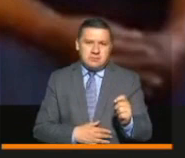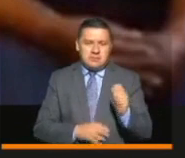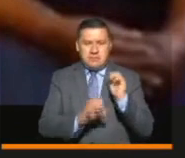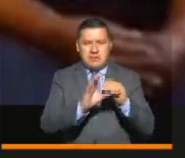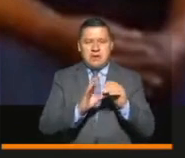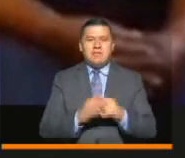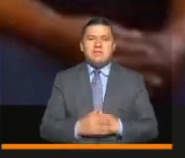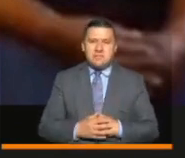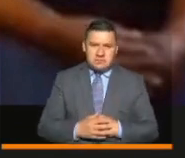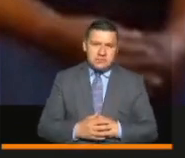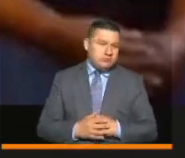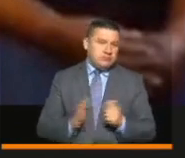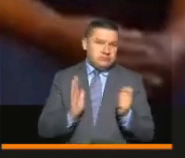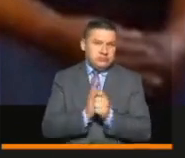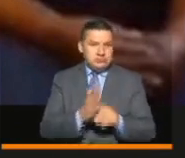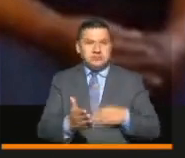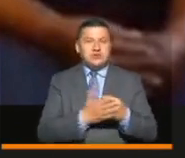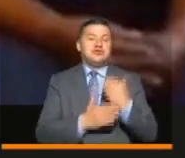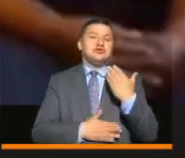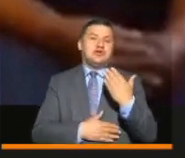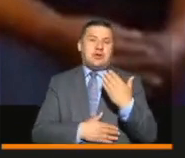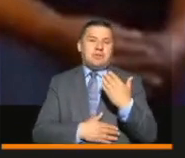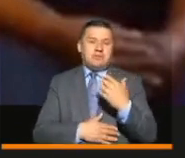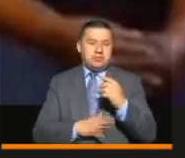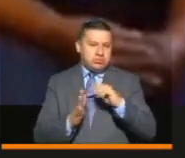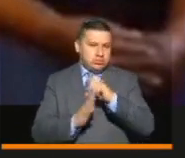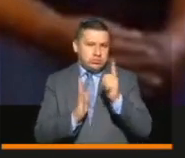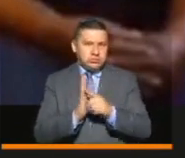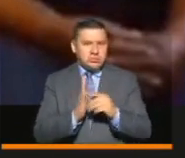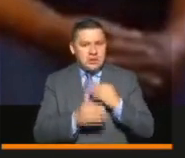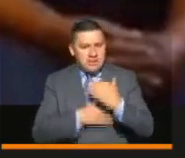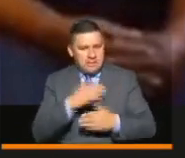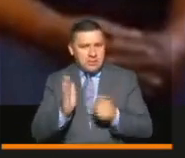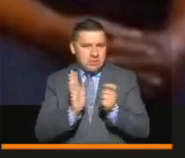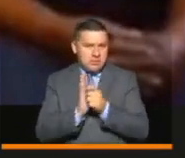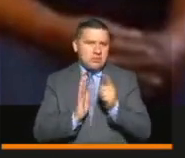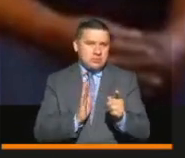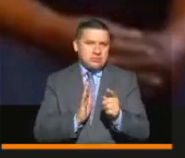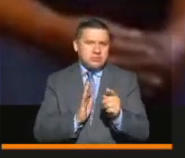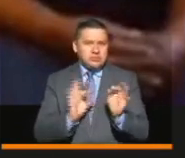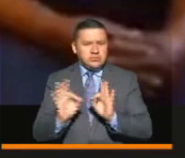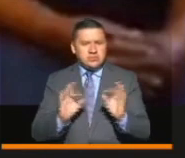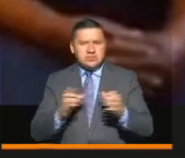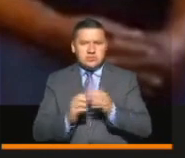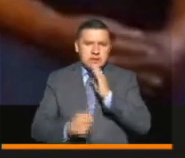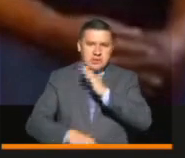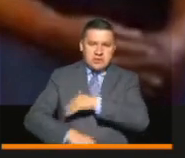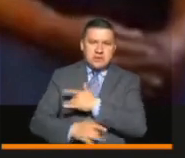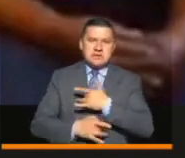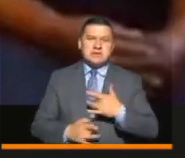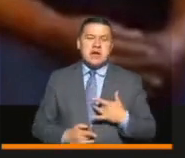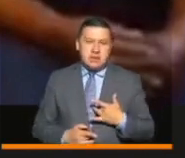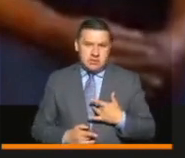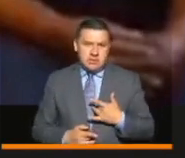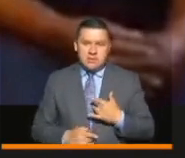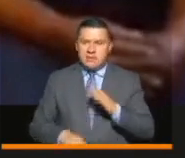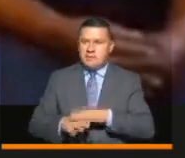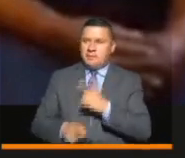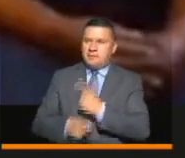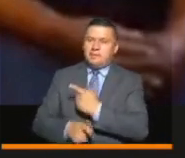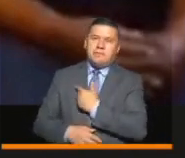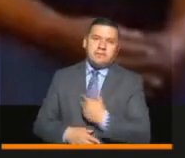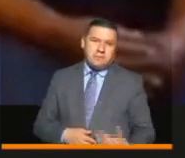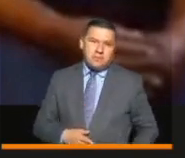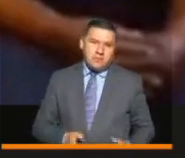bancarizados. Estos pagos también se harán de forma escalonada, todo coordinado con el Ministerio de Salud, precisamente